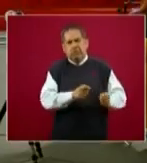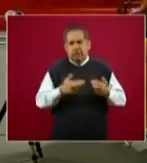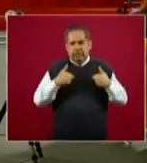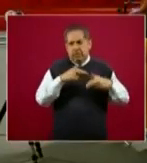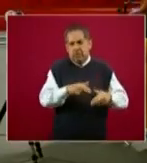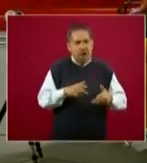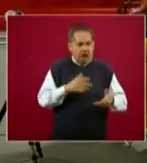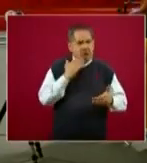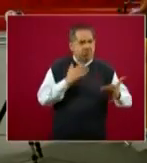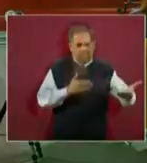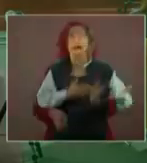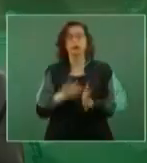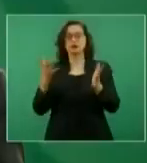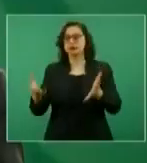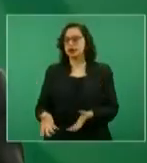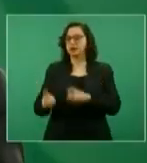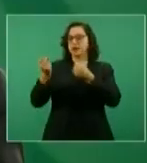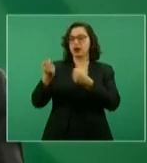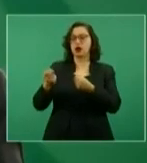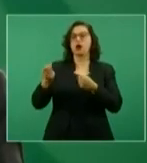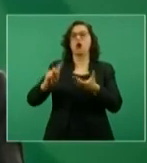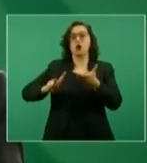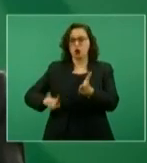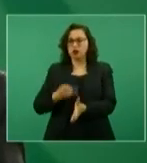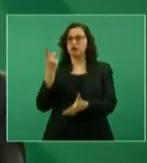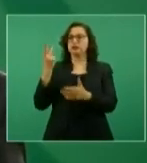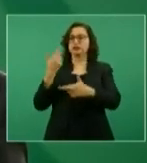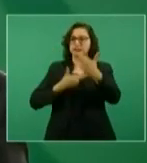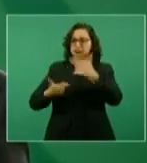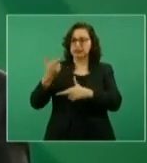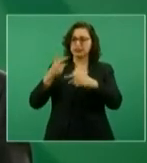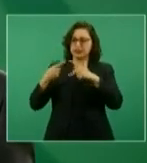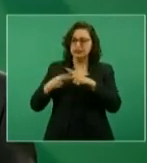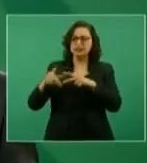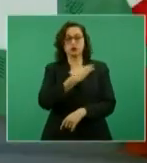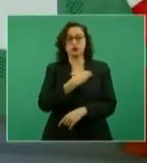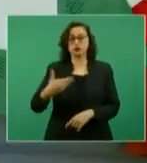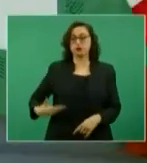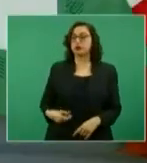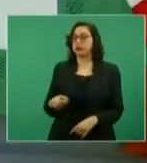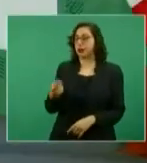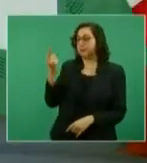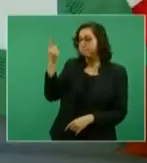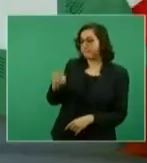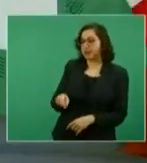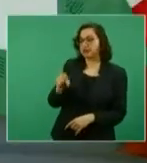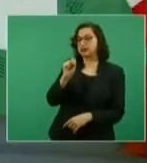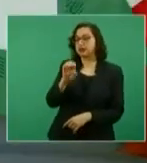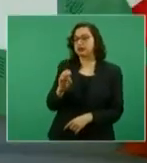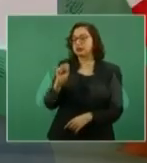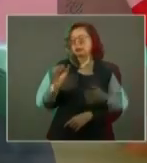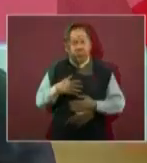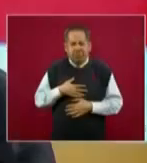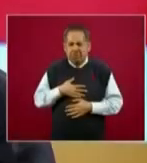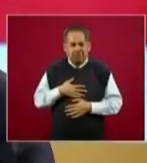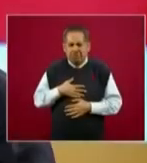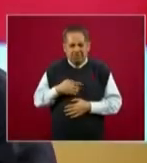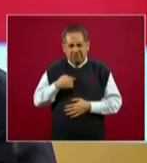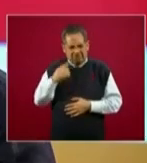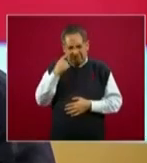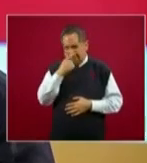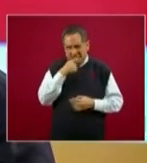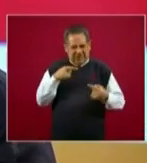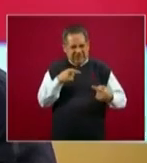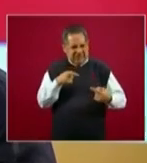de acuerdo con él, pero de ninguna manera. no, se iban a terminar. Yo creía que ya ni se deban con eso de que, pues ya luego ya estamos bien perdidos también en la